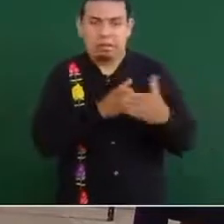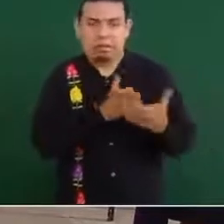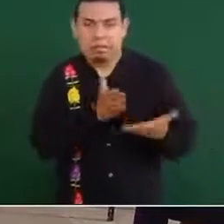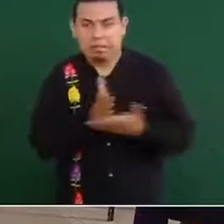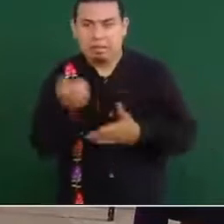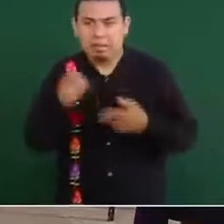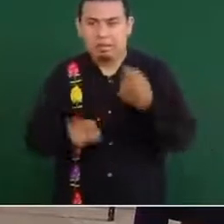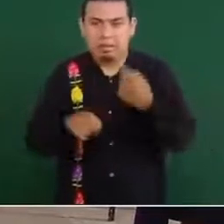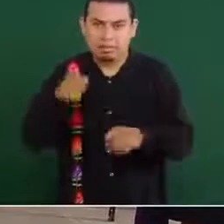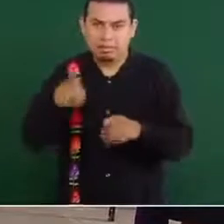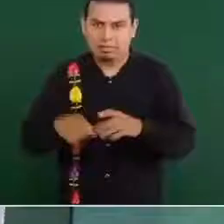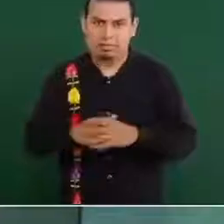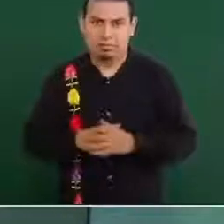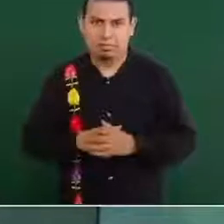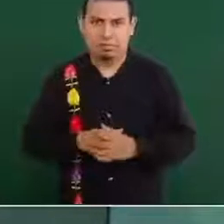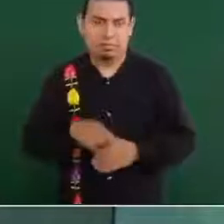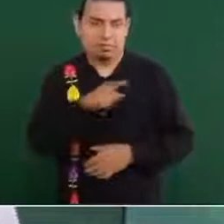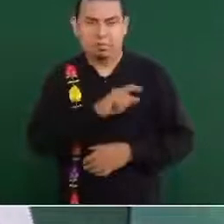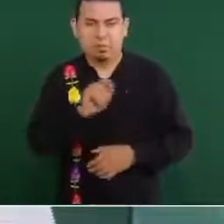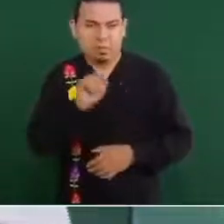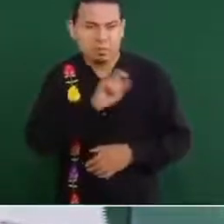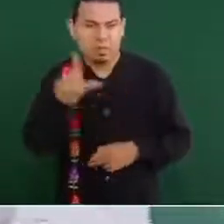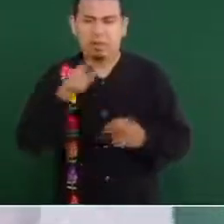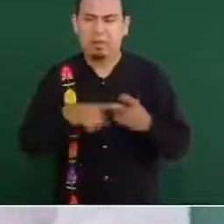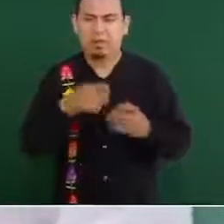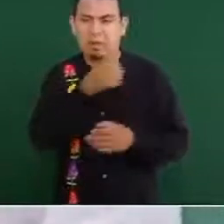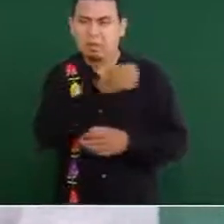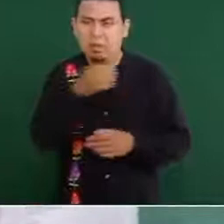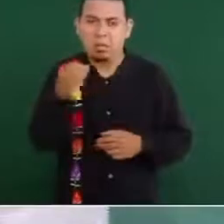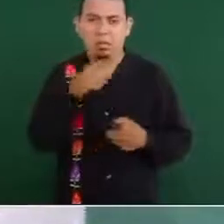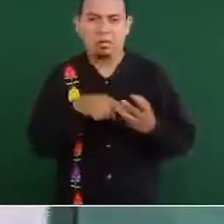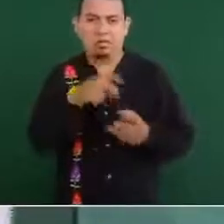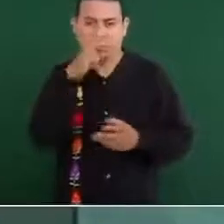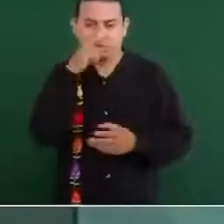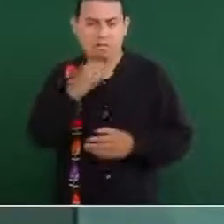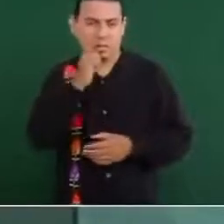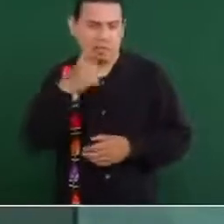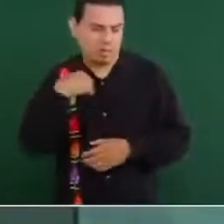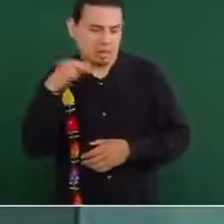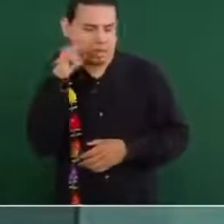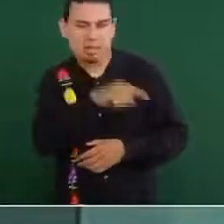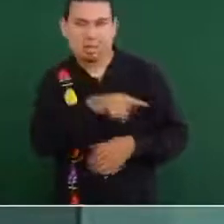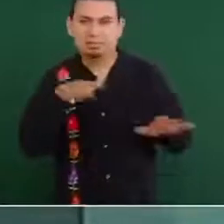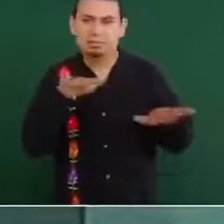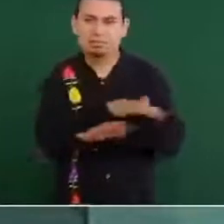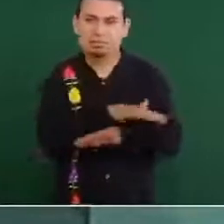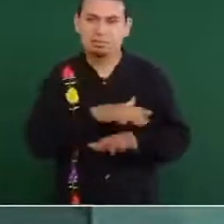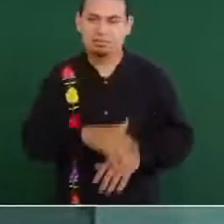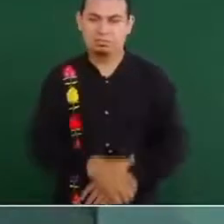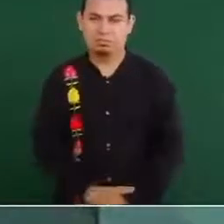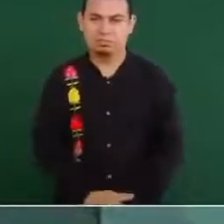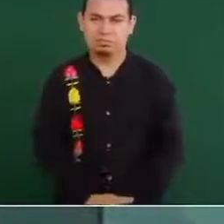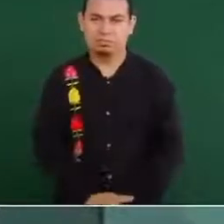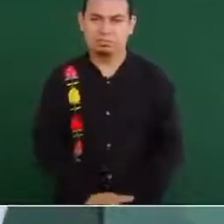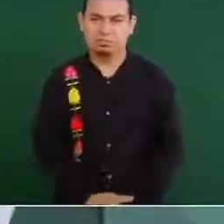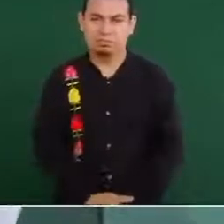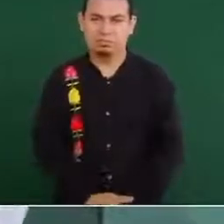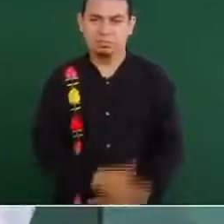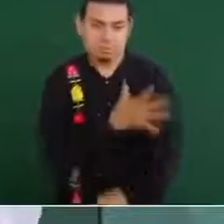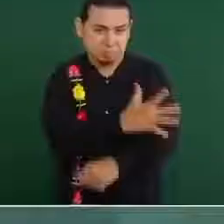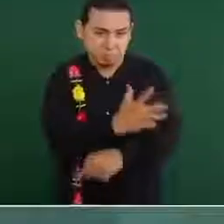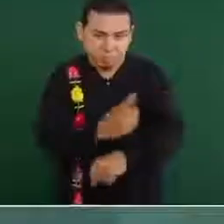sin profesionalismo, sin disciplina, sin